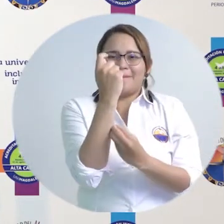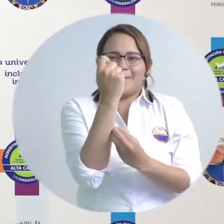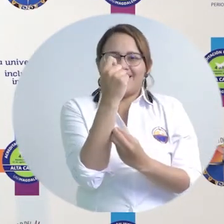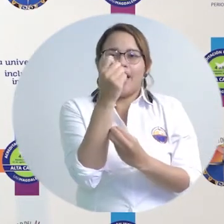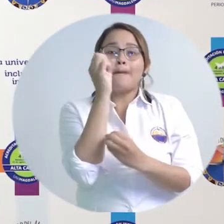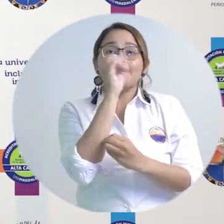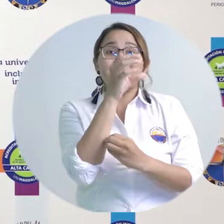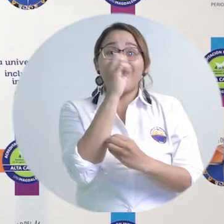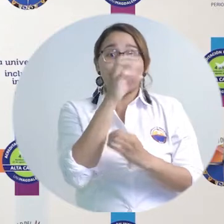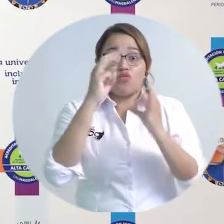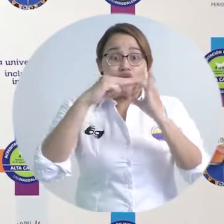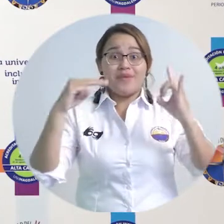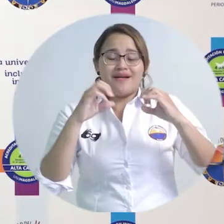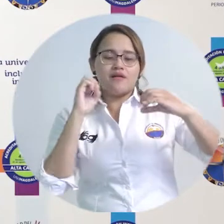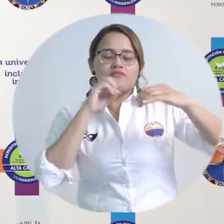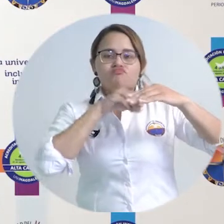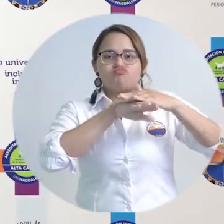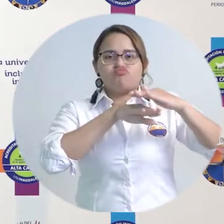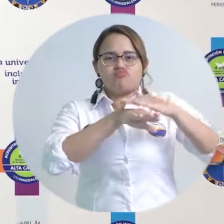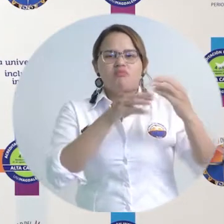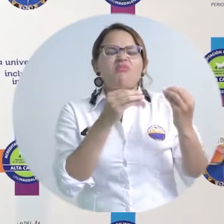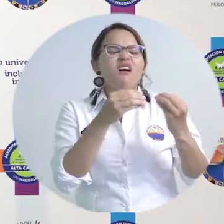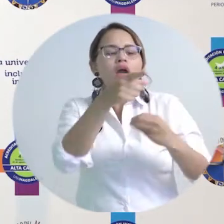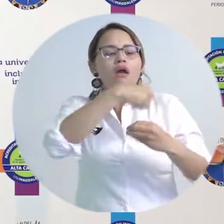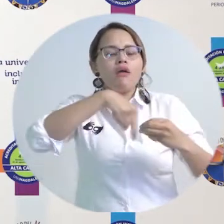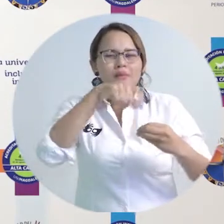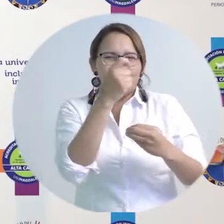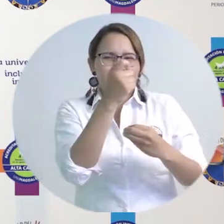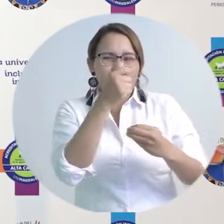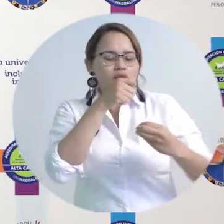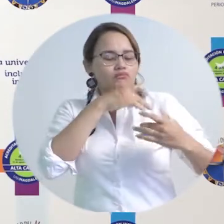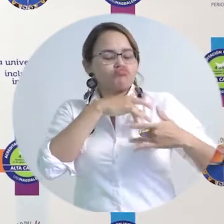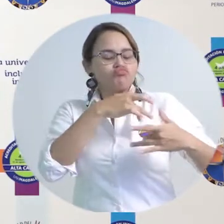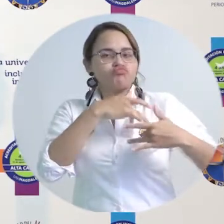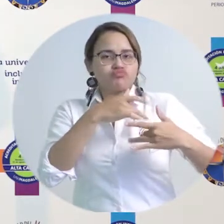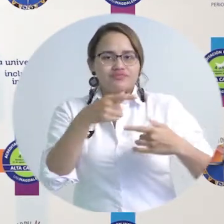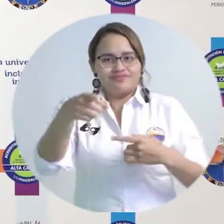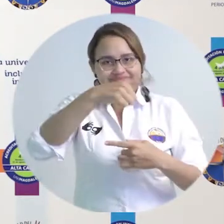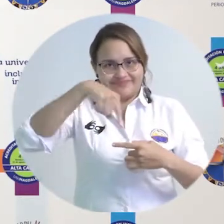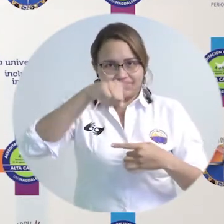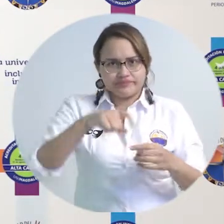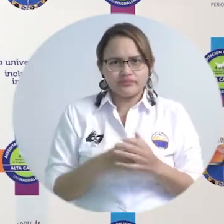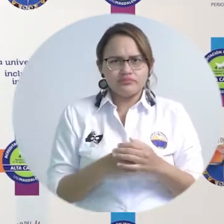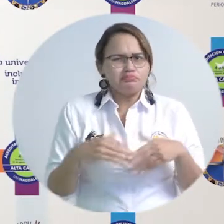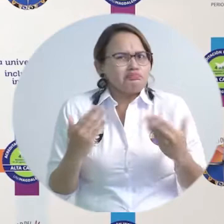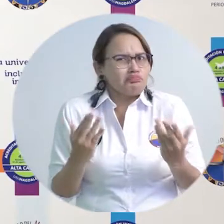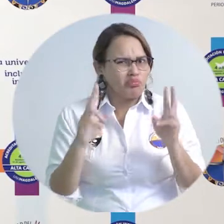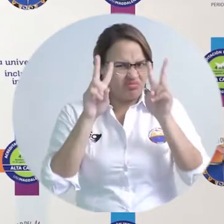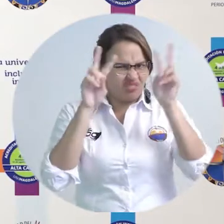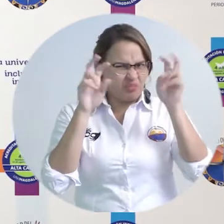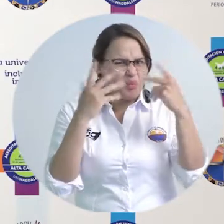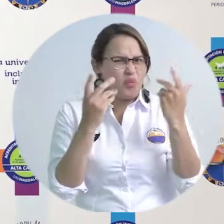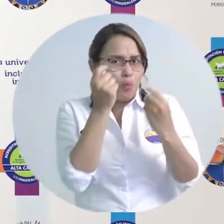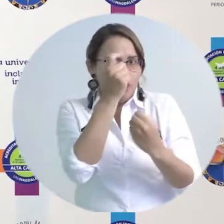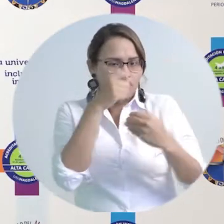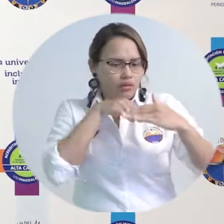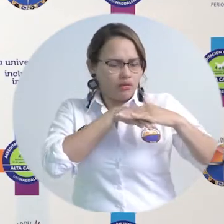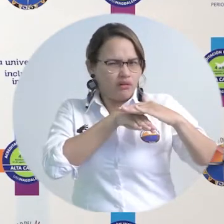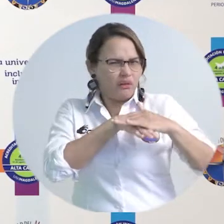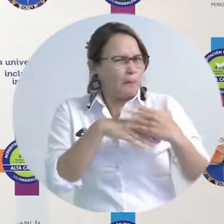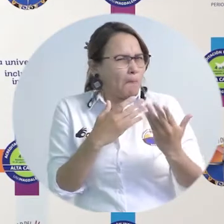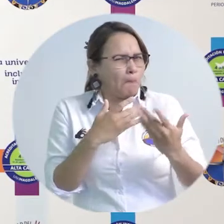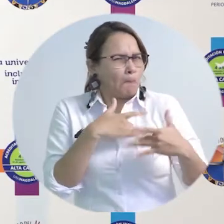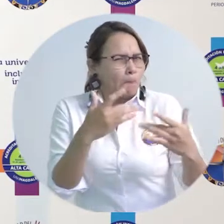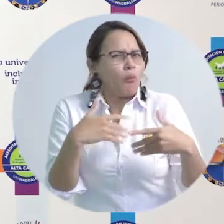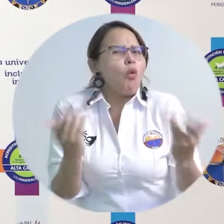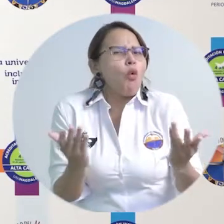empresarios que nos han pedido que quieren sumarse al fondo, pues pueden hacerlo. ¿Cómo vamos a hacer operativos estos recursos? Lo que hemos pensado es,